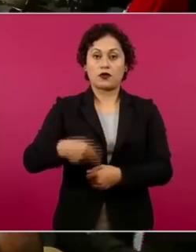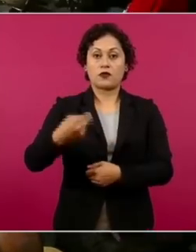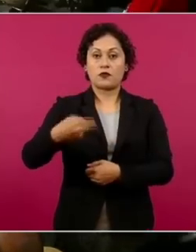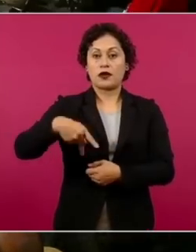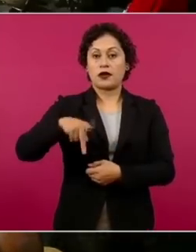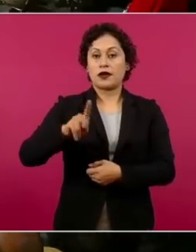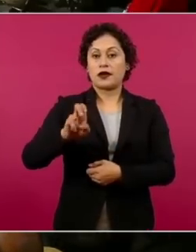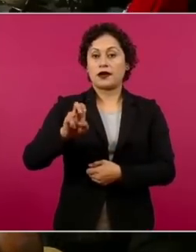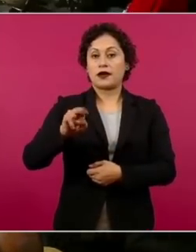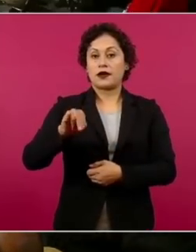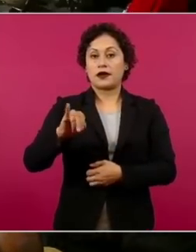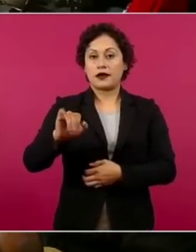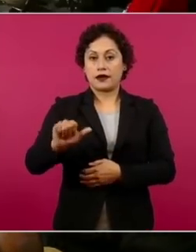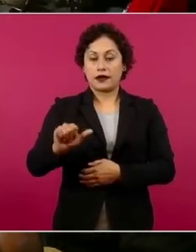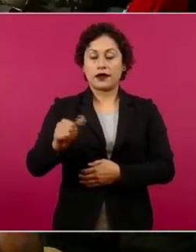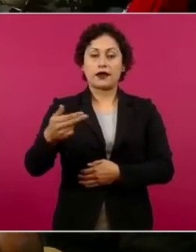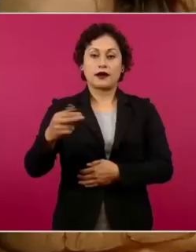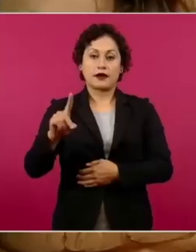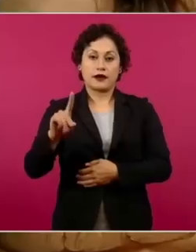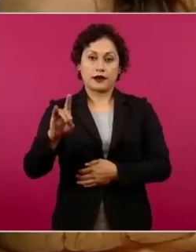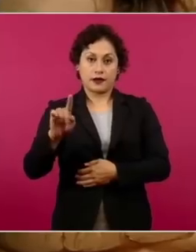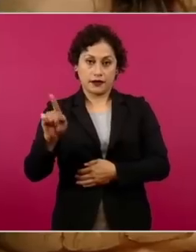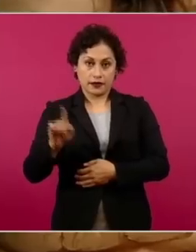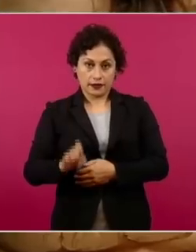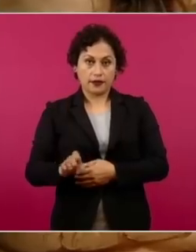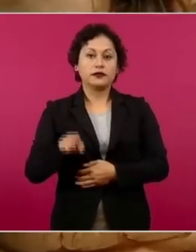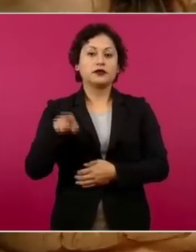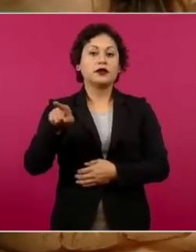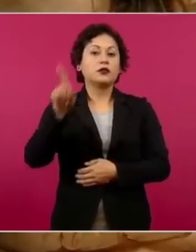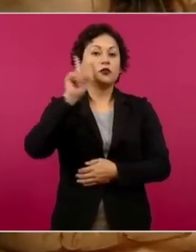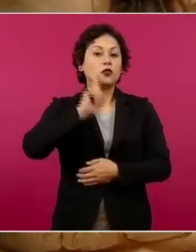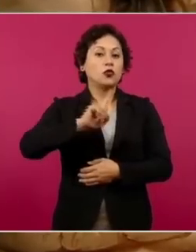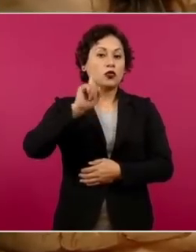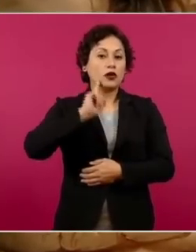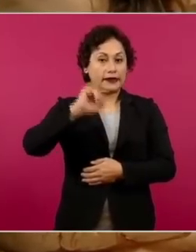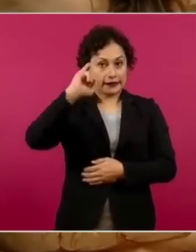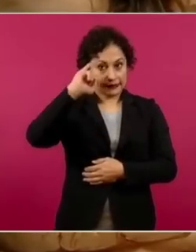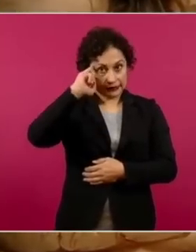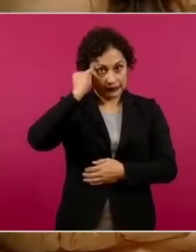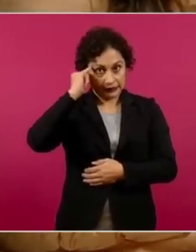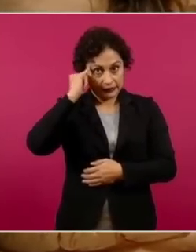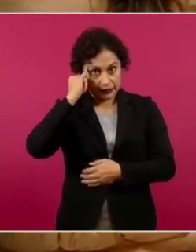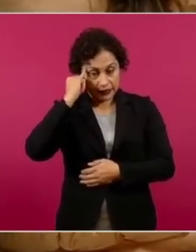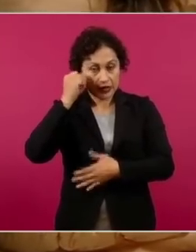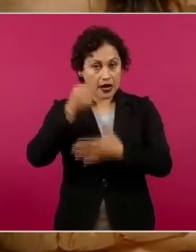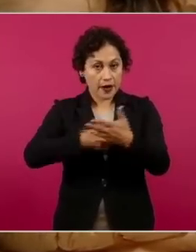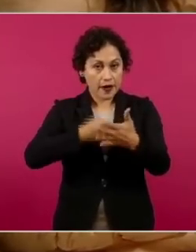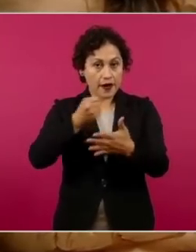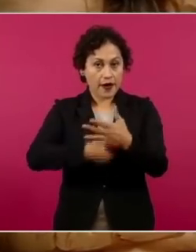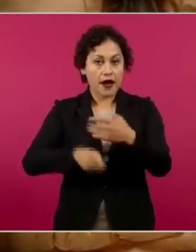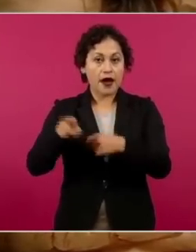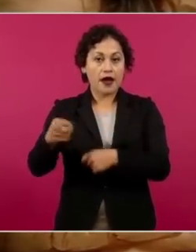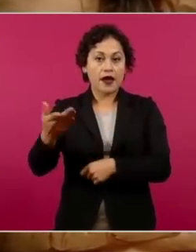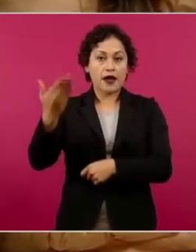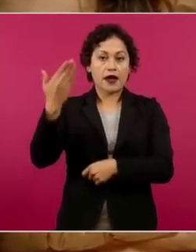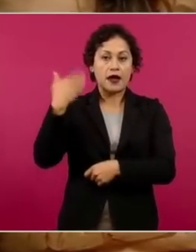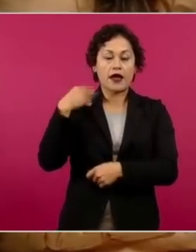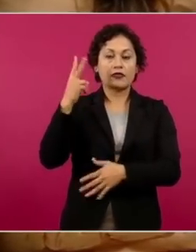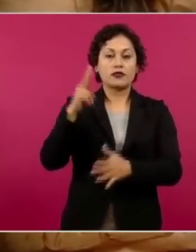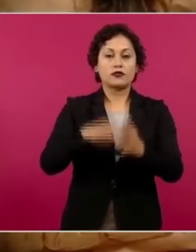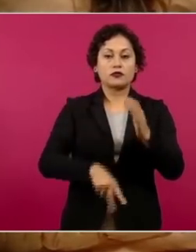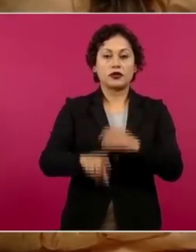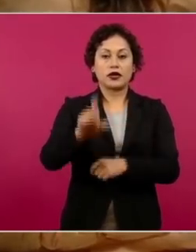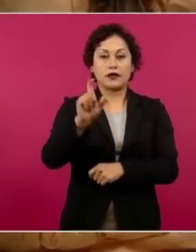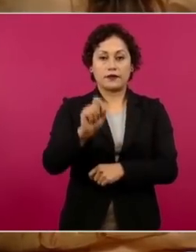activista indígena que lleva presa desde el 18 de octubre del año 2020